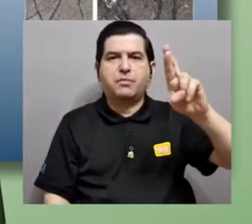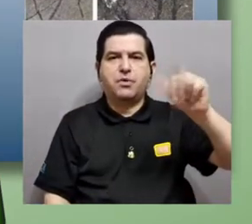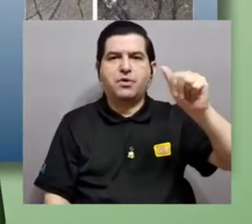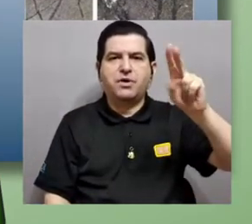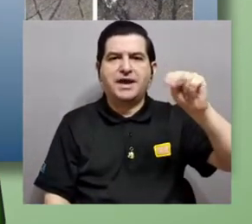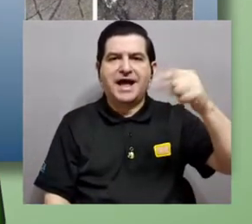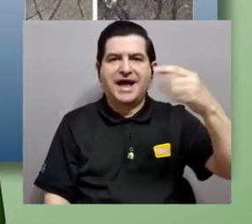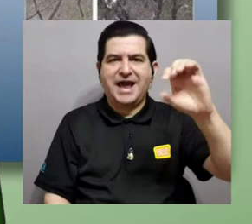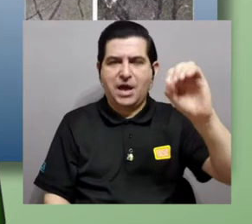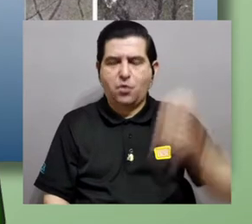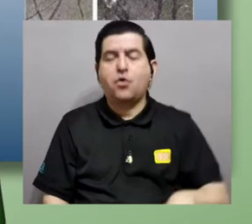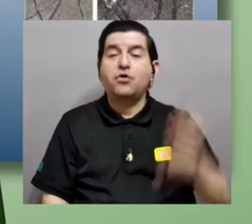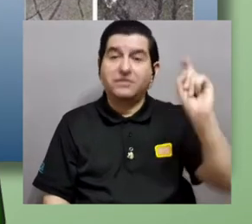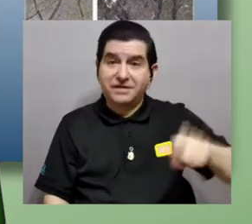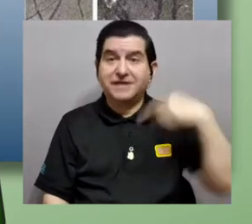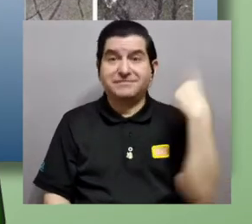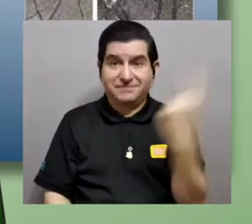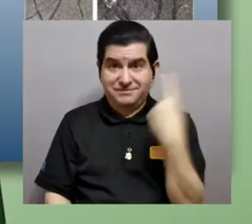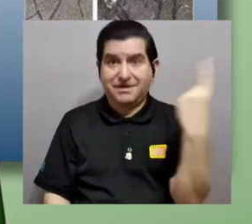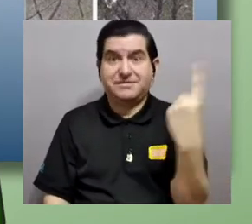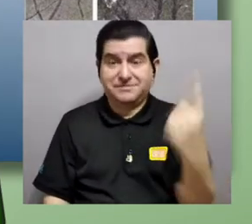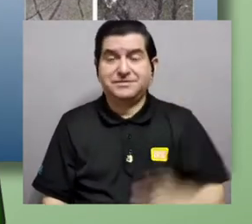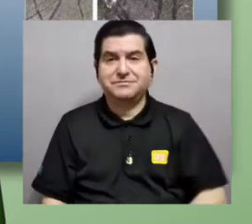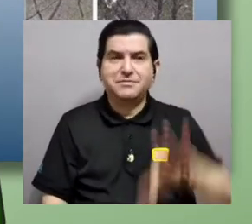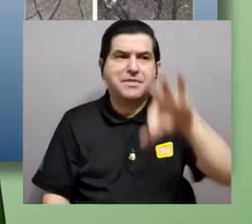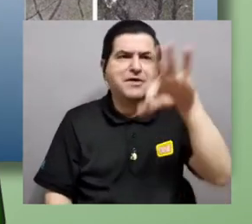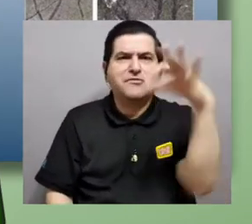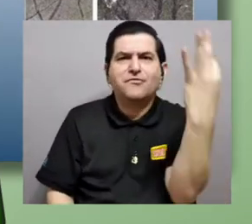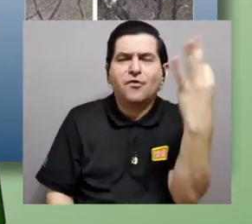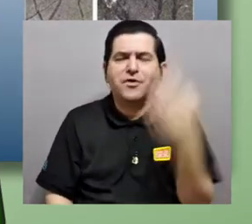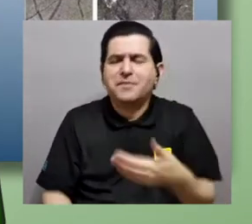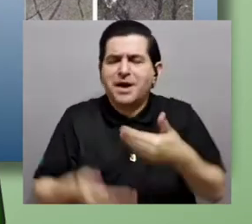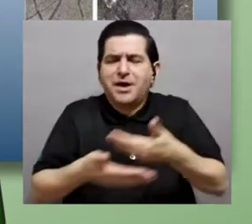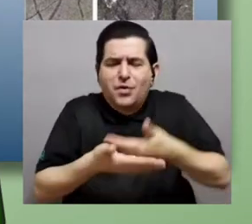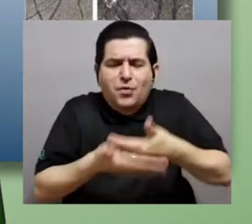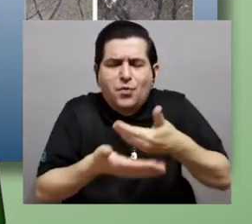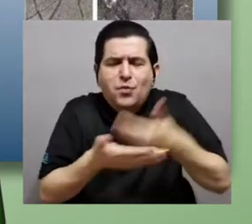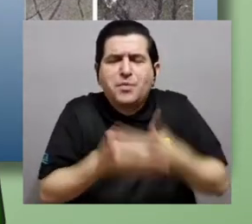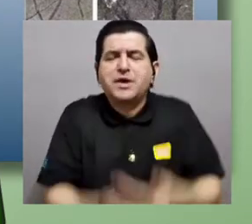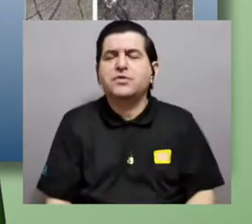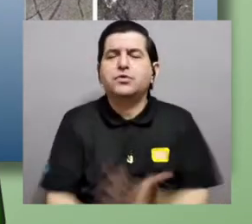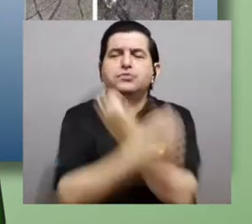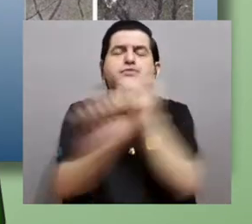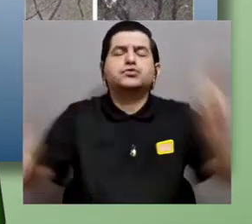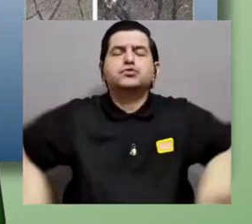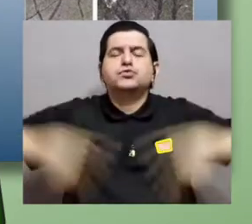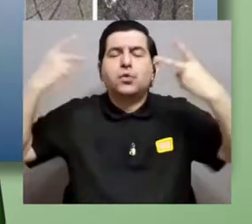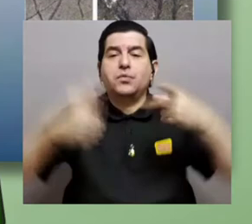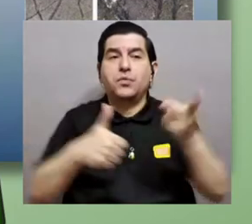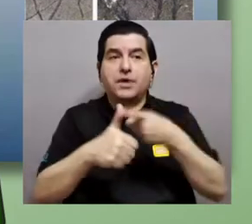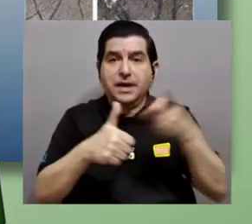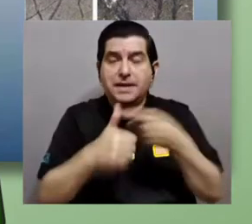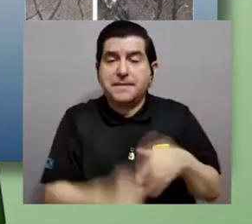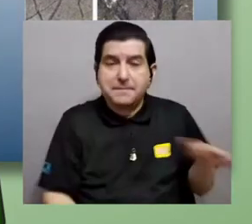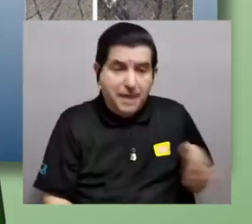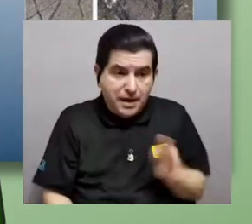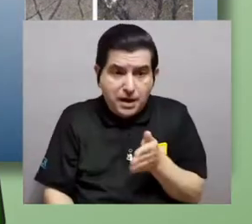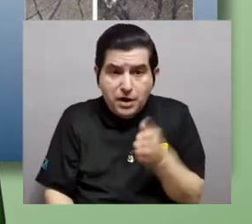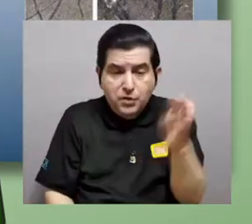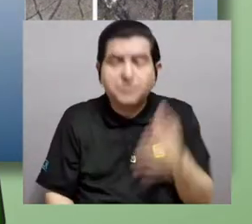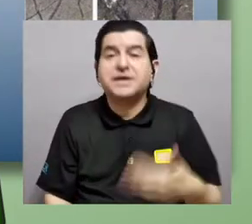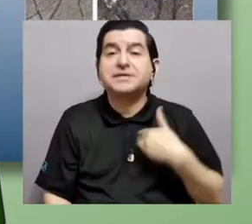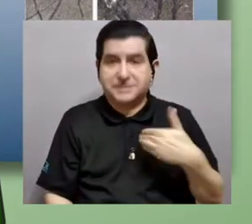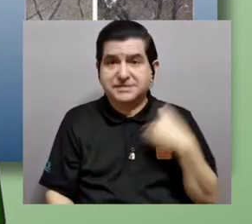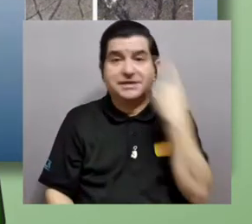que siempre necesitaban medios muy húmedos para sobrevivir. Y los primeros peces